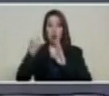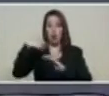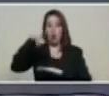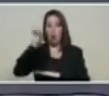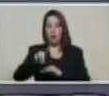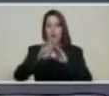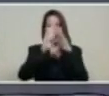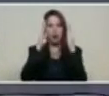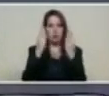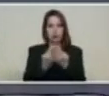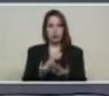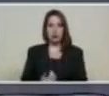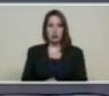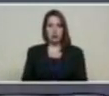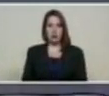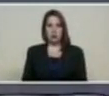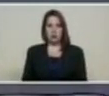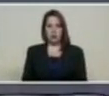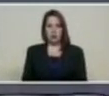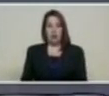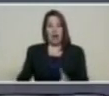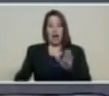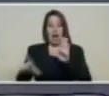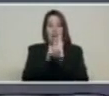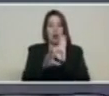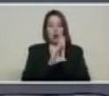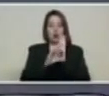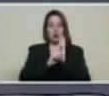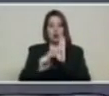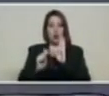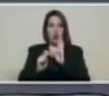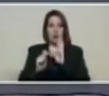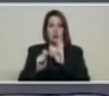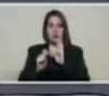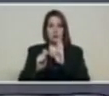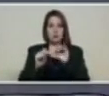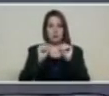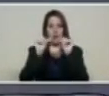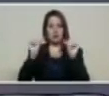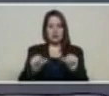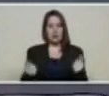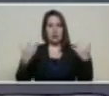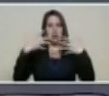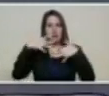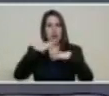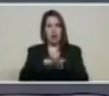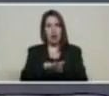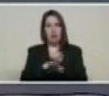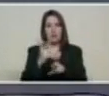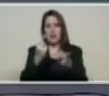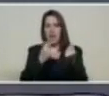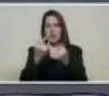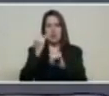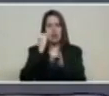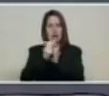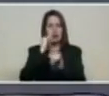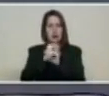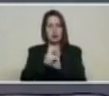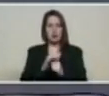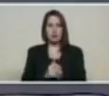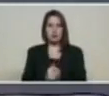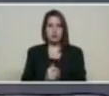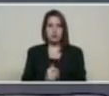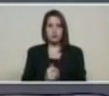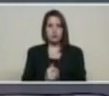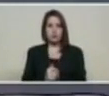mundo ley constitucional sobre el sistema integral de criptoactivo mediante